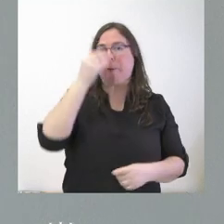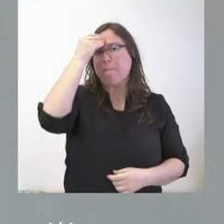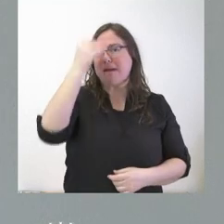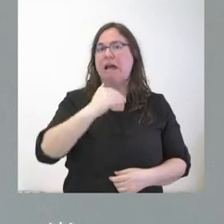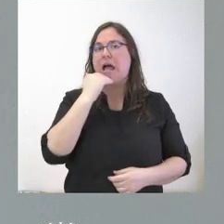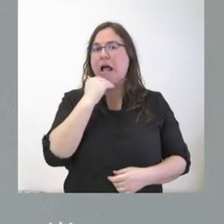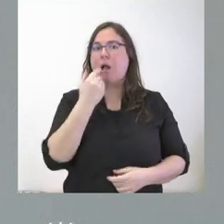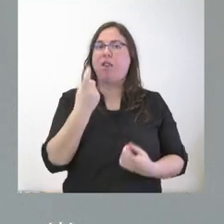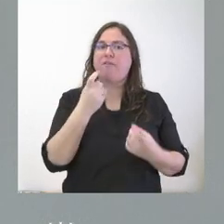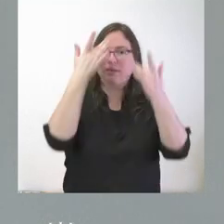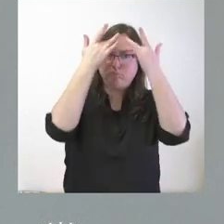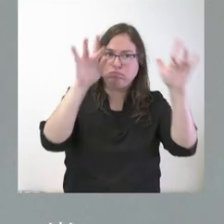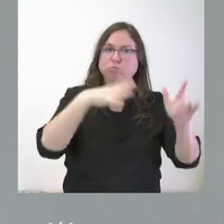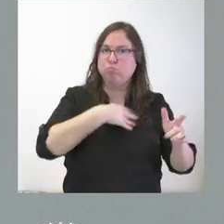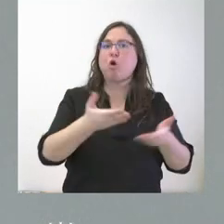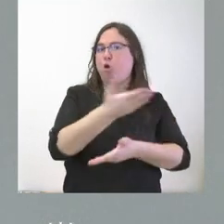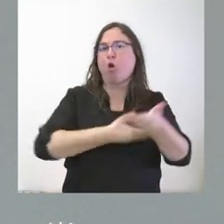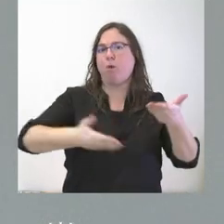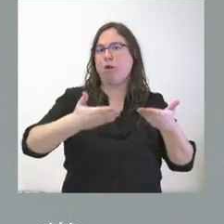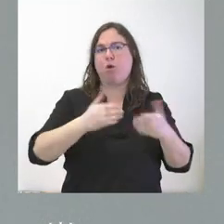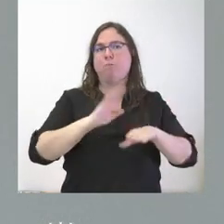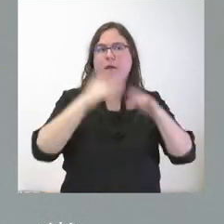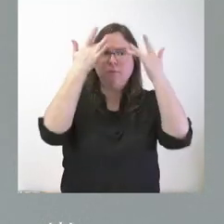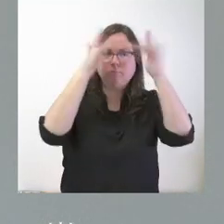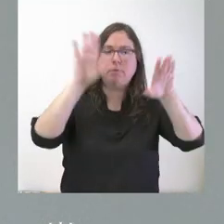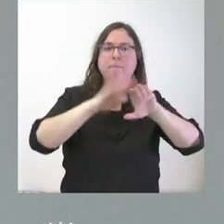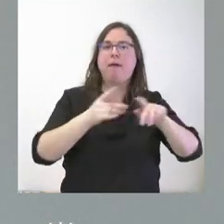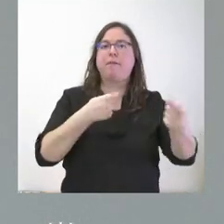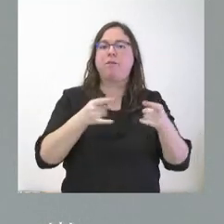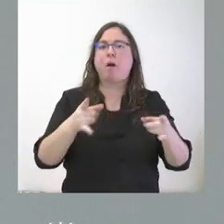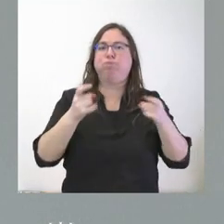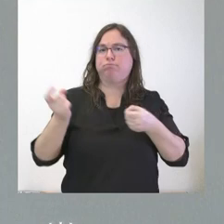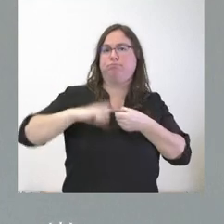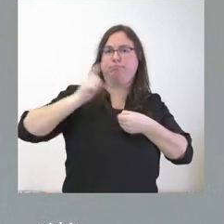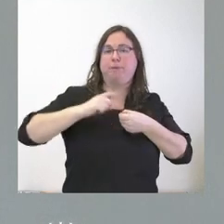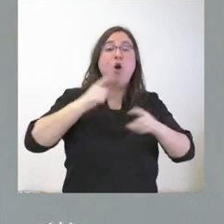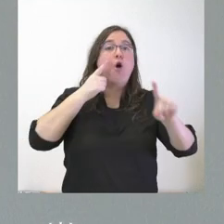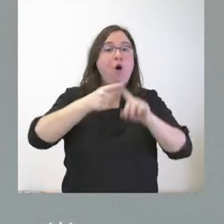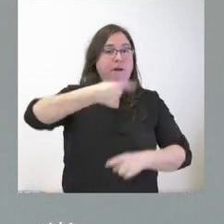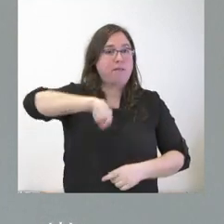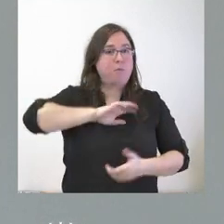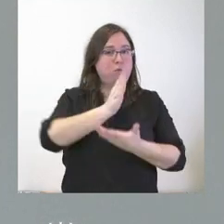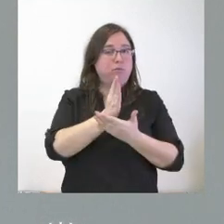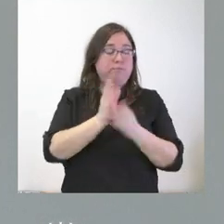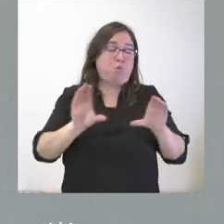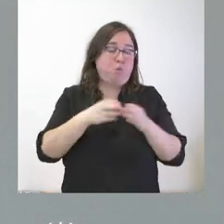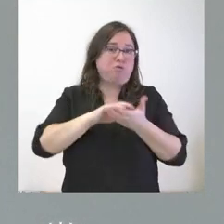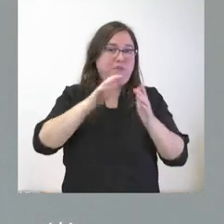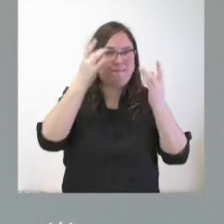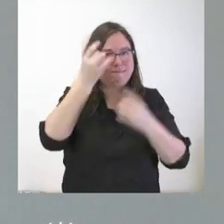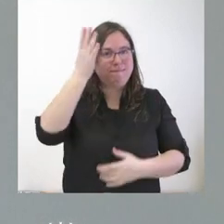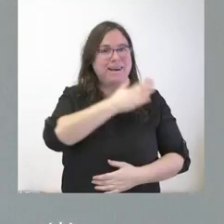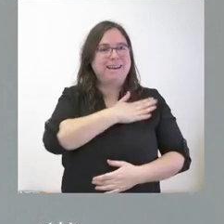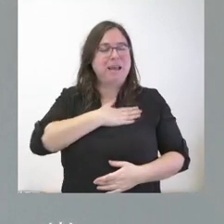llevarla a cabo, estamos dispuestos a colaborar con ellos para que así fuese. Lógicamente, el objetivo nuestro con esta iniciativa es